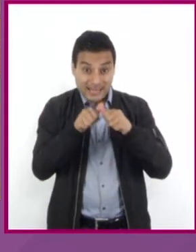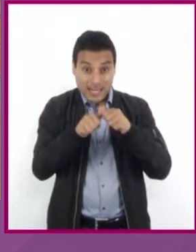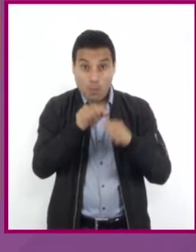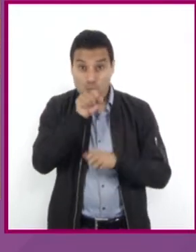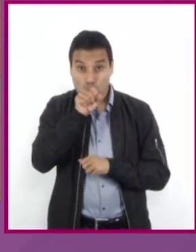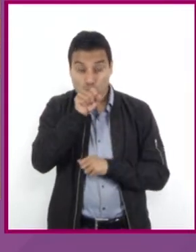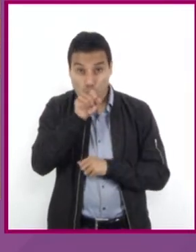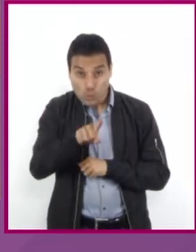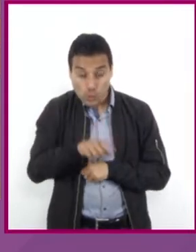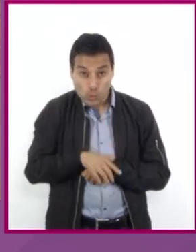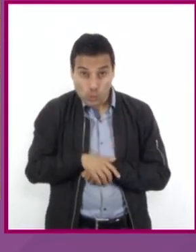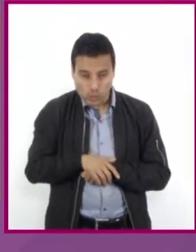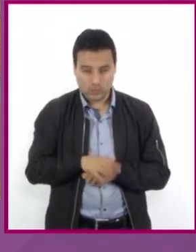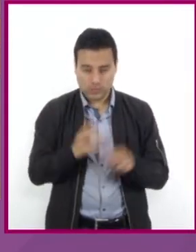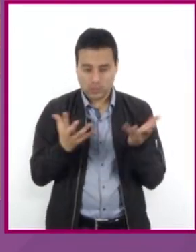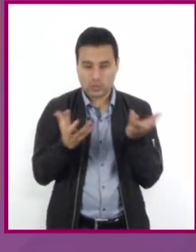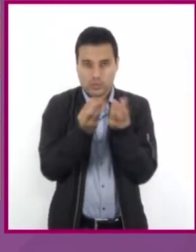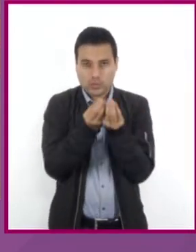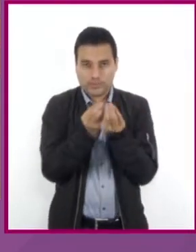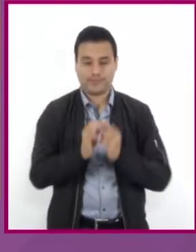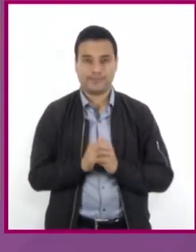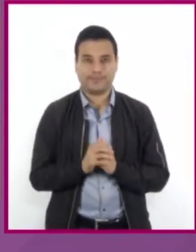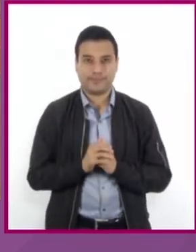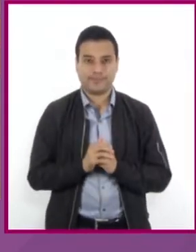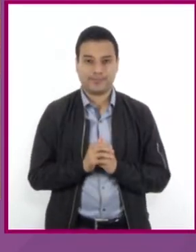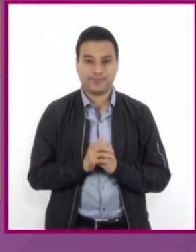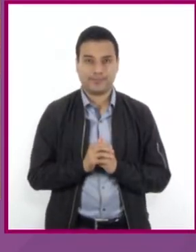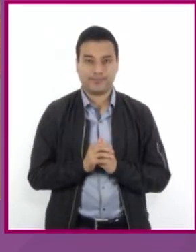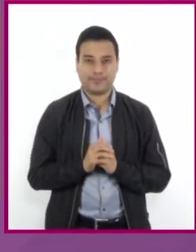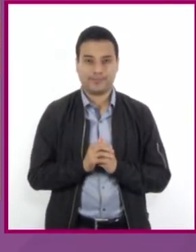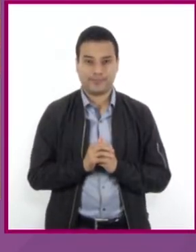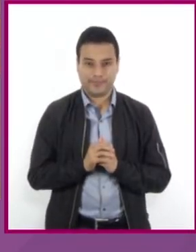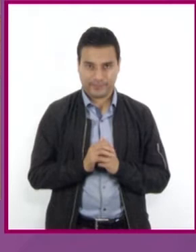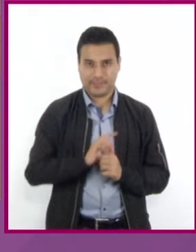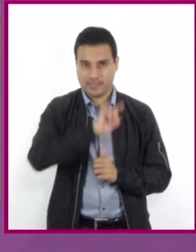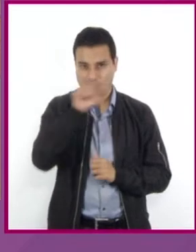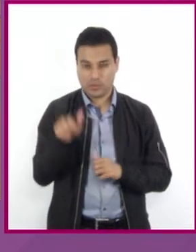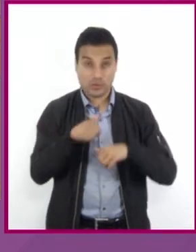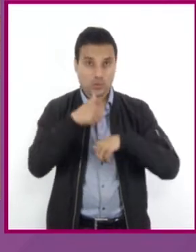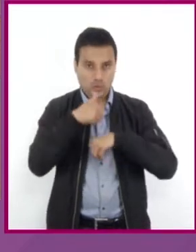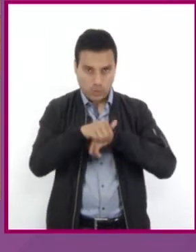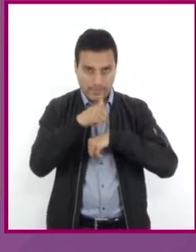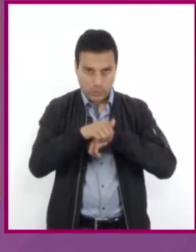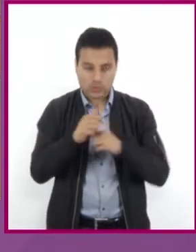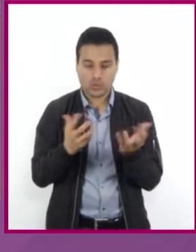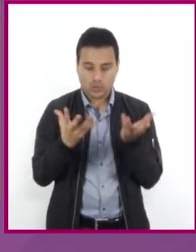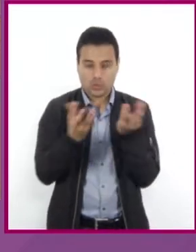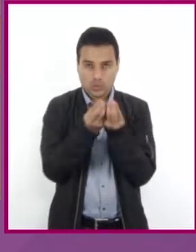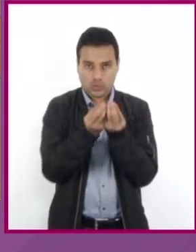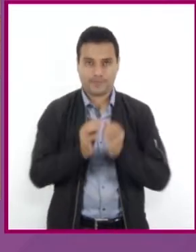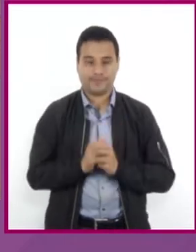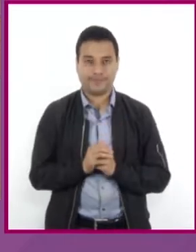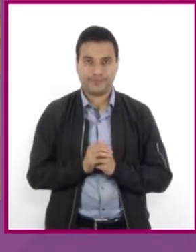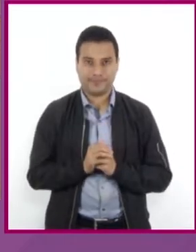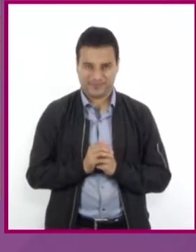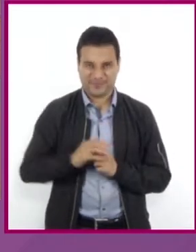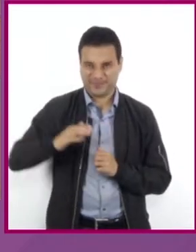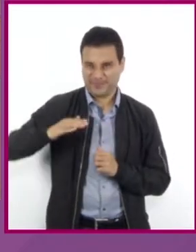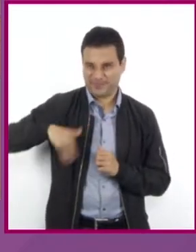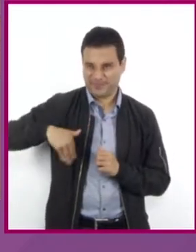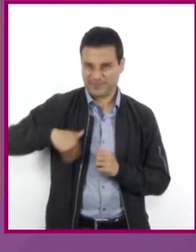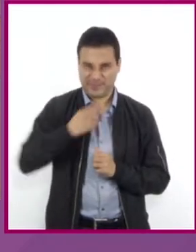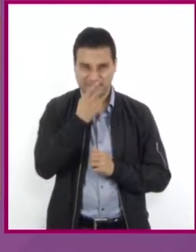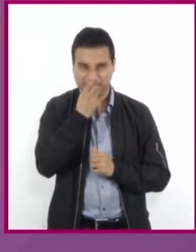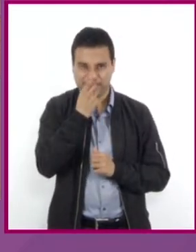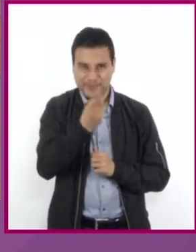en el primer miembro de la igualdad, y en el segundo miembro los términos numéricos. Como lo mencionamos en el paso número